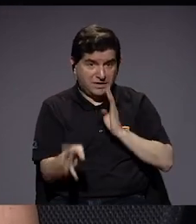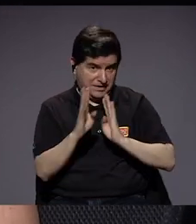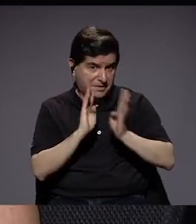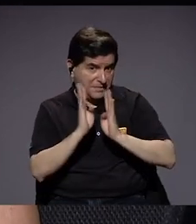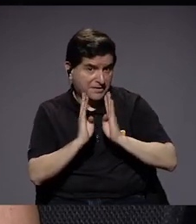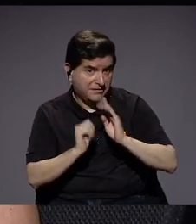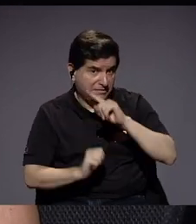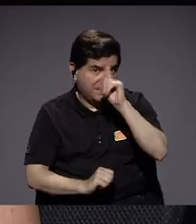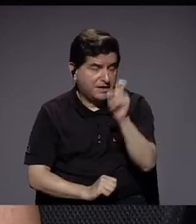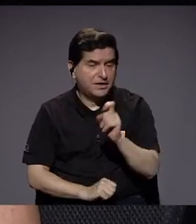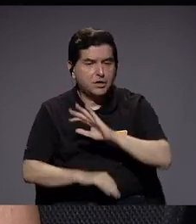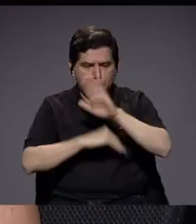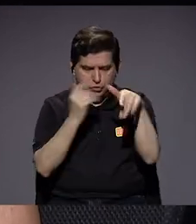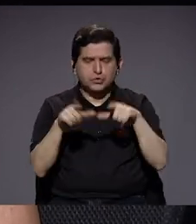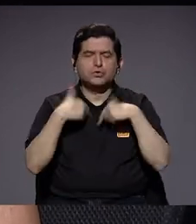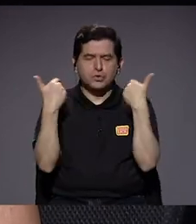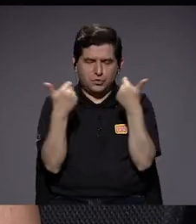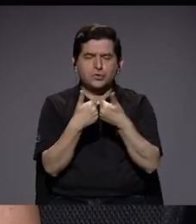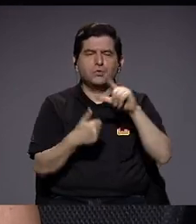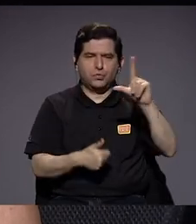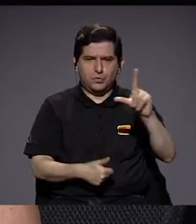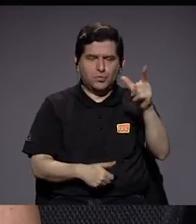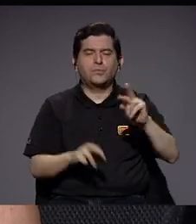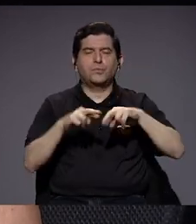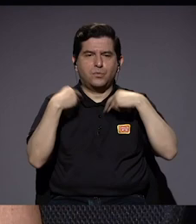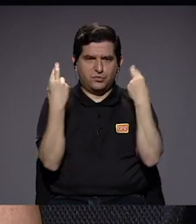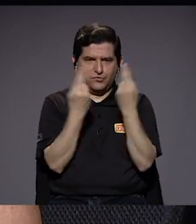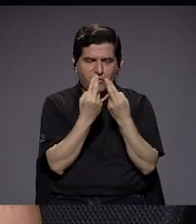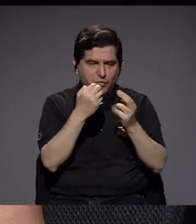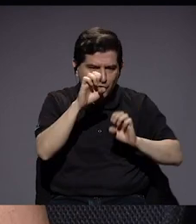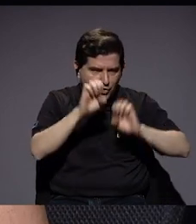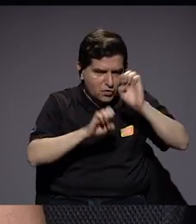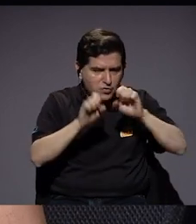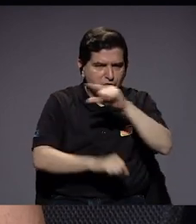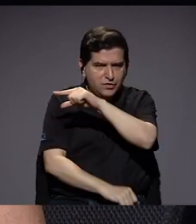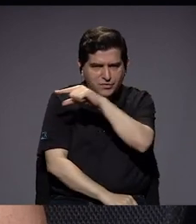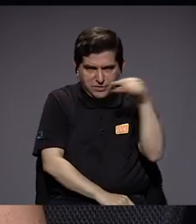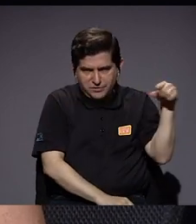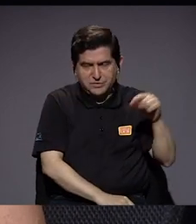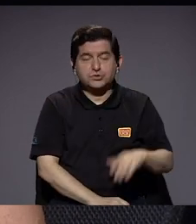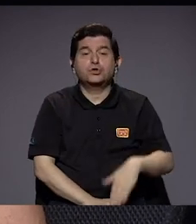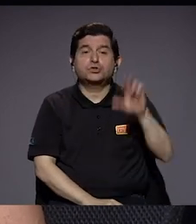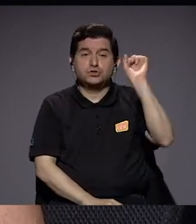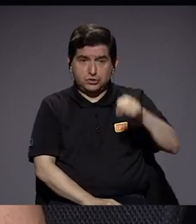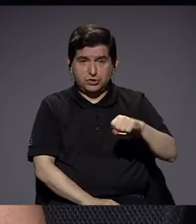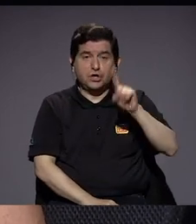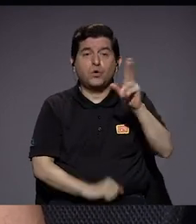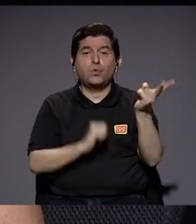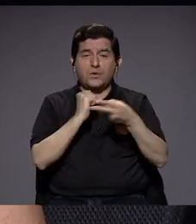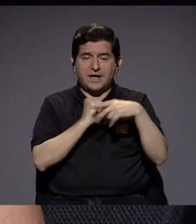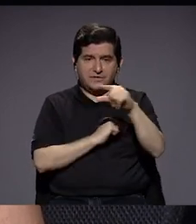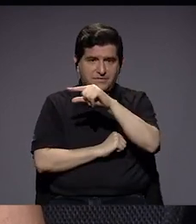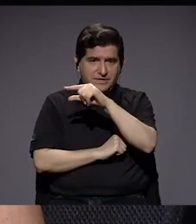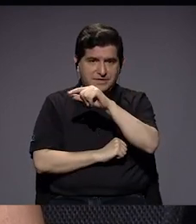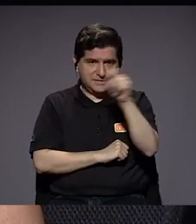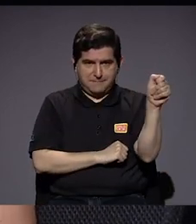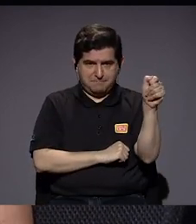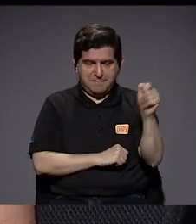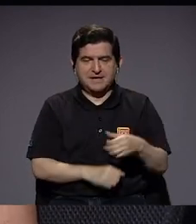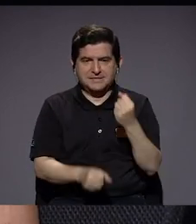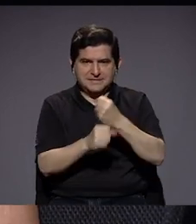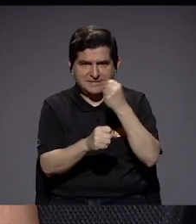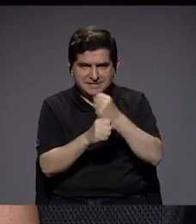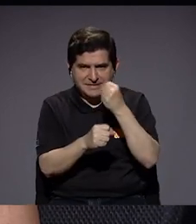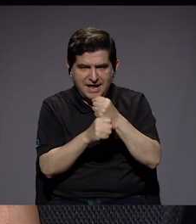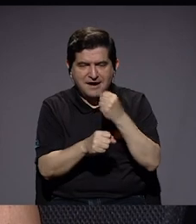supuesto, como todas las fracciones, todos los lunes tenemos reunión de valoración semanal y sí, cada una vez al mes tenemos nuestro trabajo de lo que